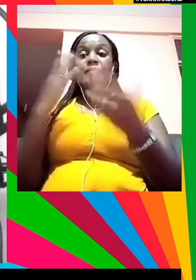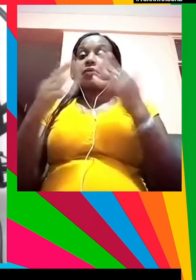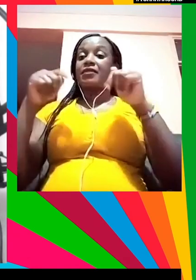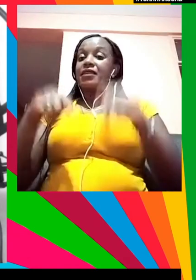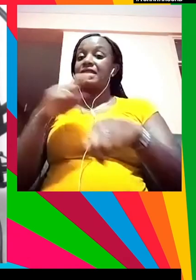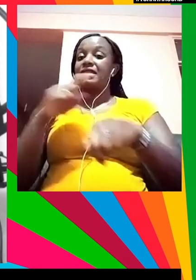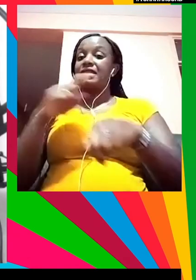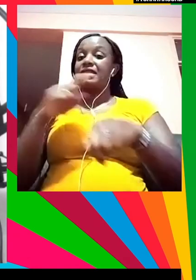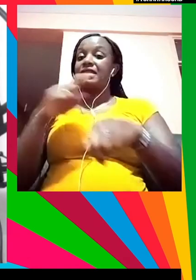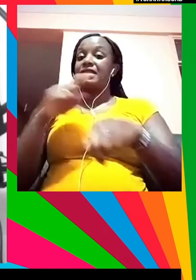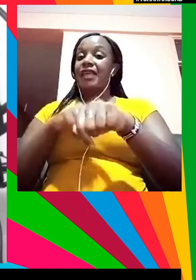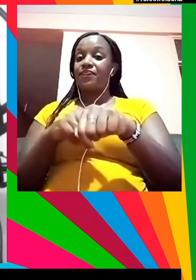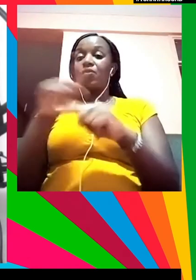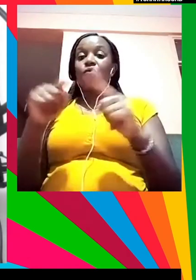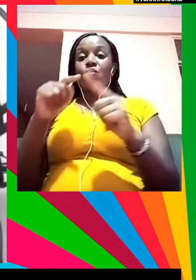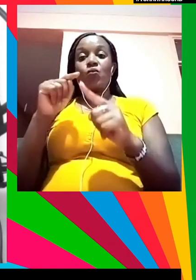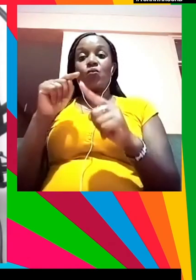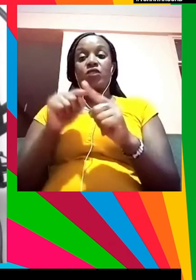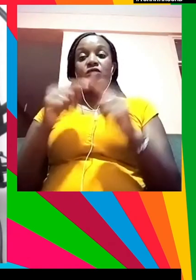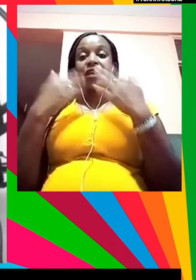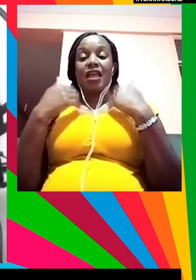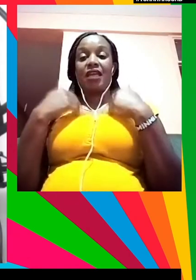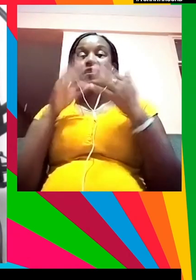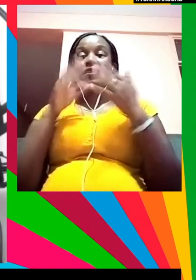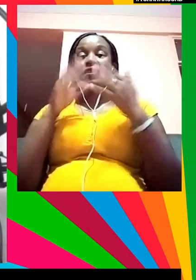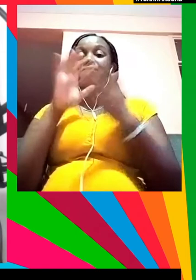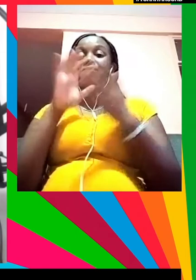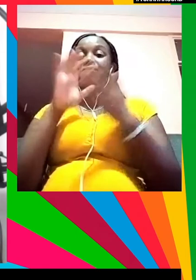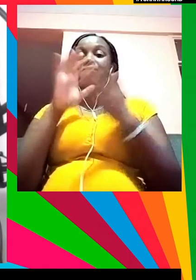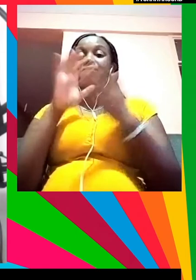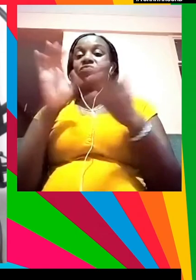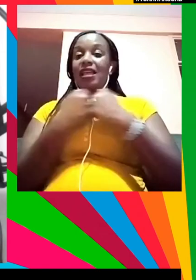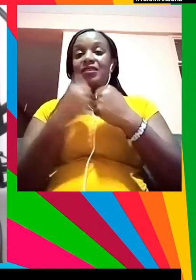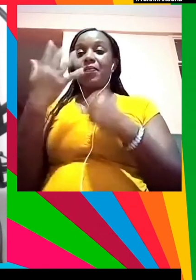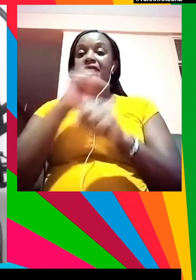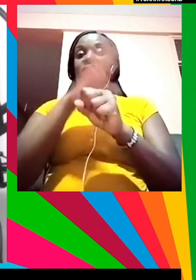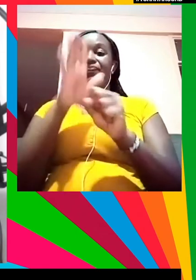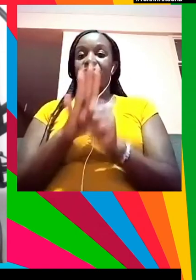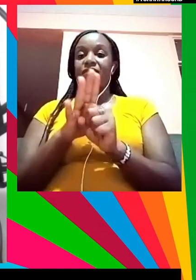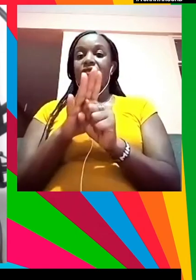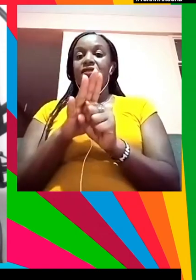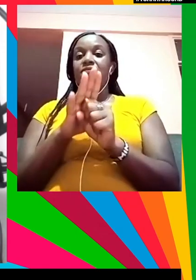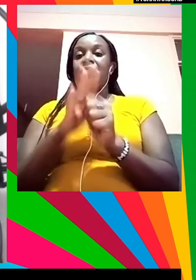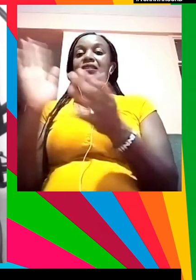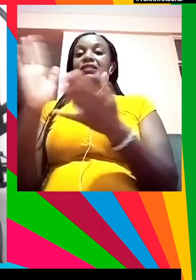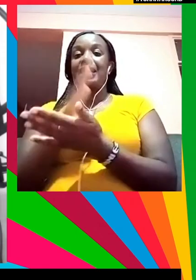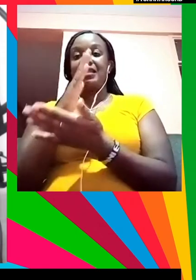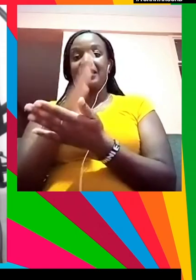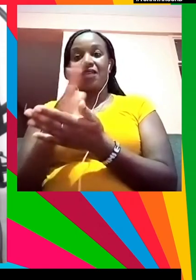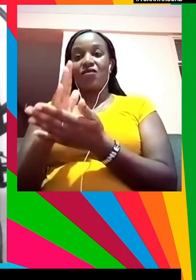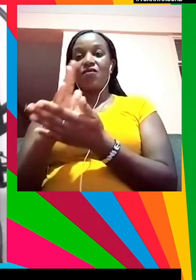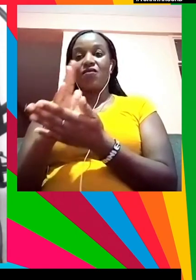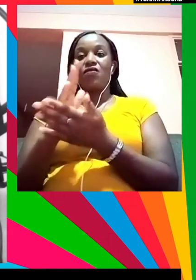en el que nuestro antropocentrismo está desafiado por la pandemia y por el espectro del cambio climático, por el antropoceno,